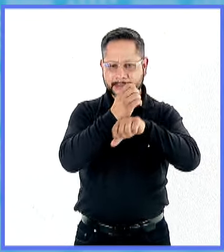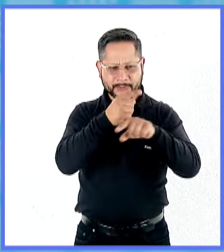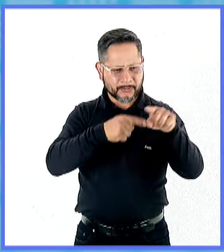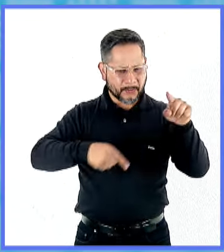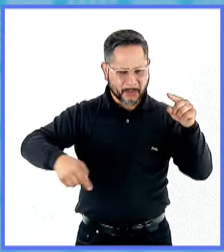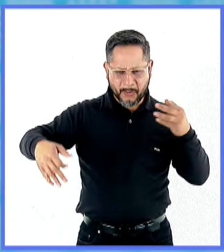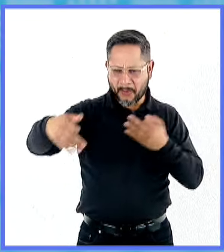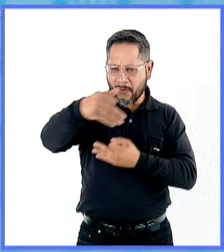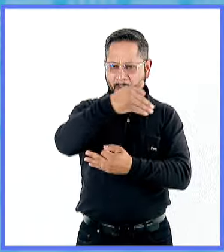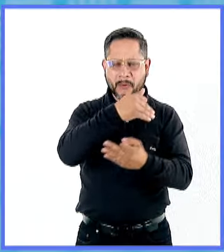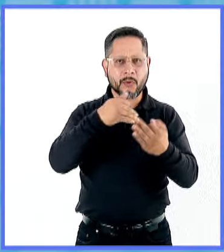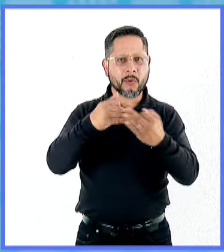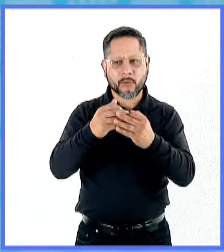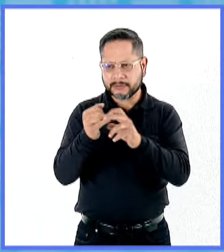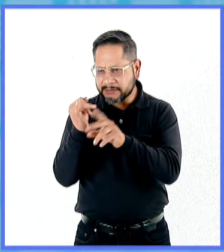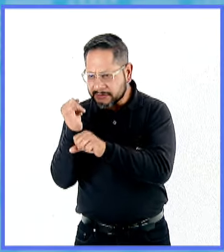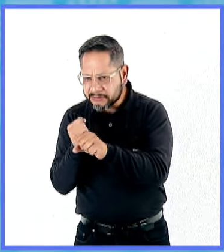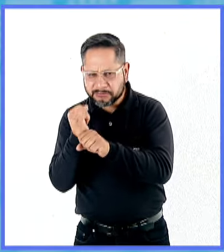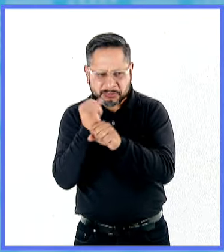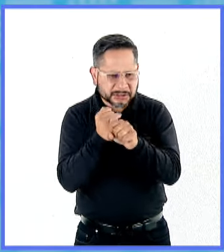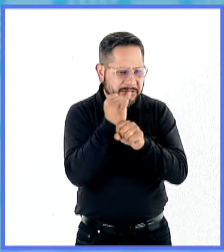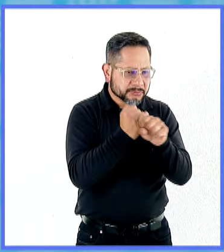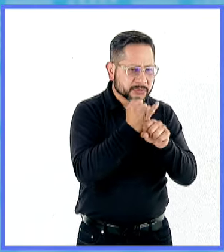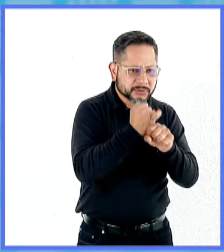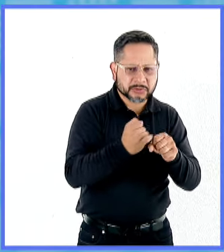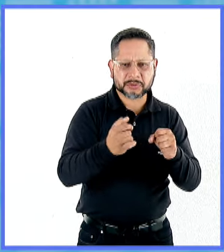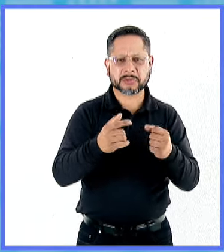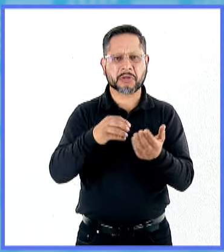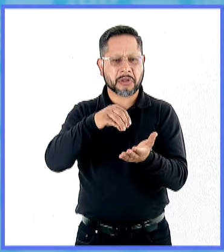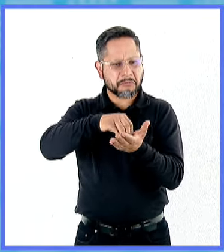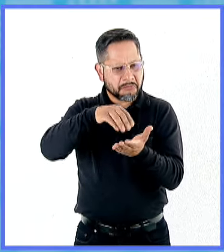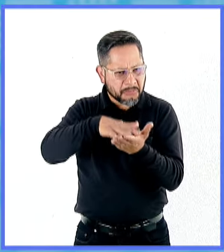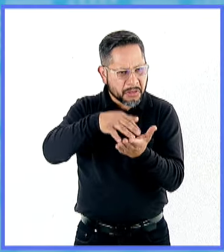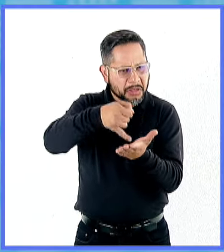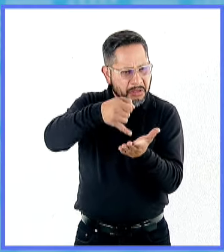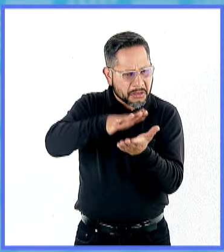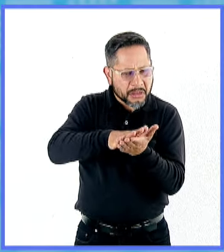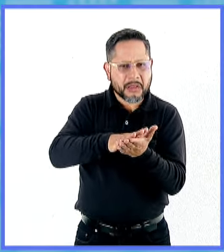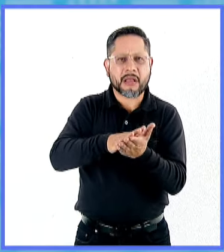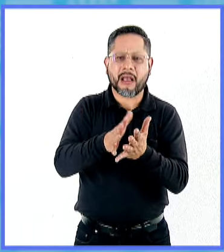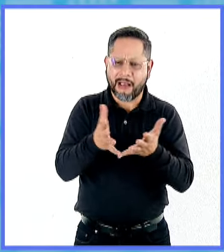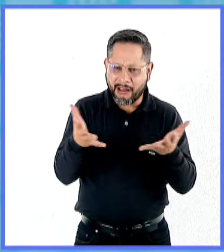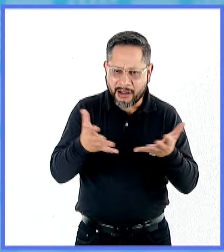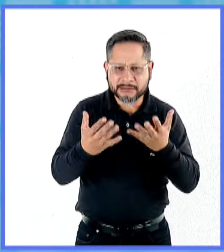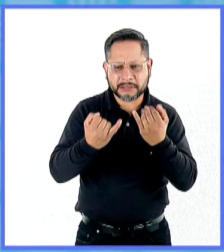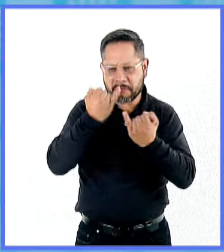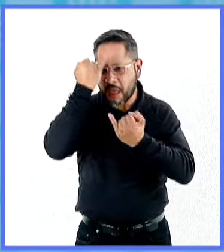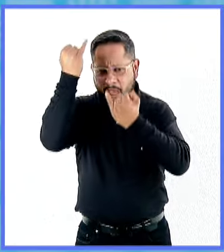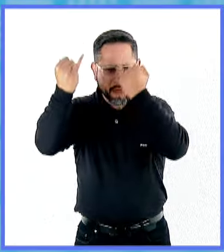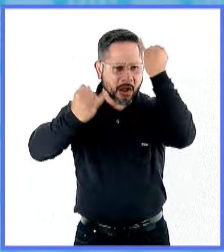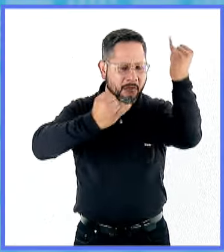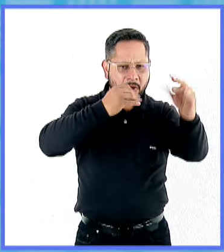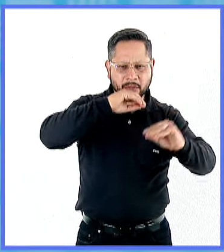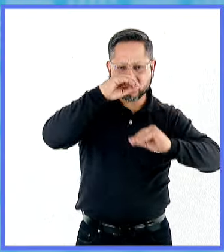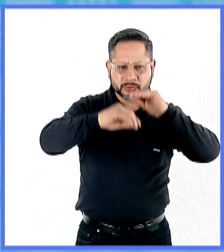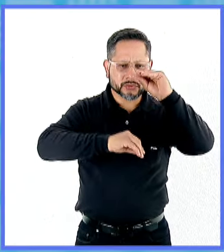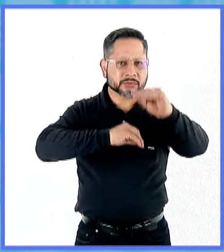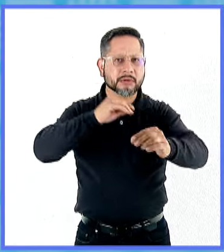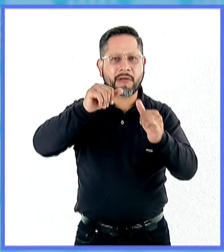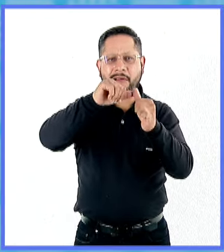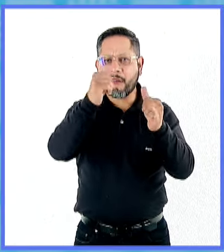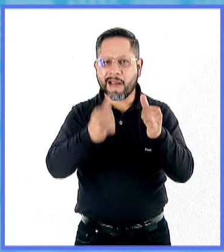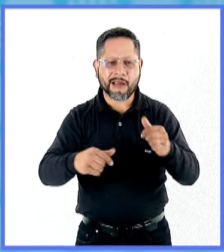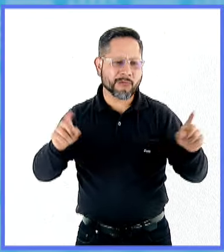se enseñe mucho, se investigue, se publique, y se cree en el terreno de las artes,